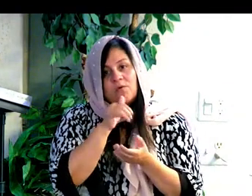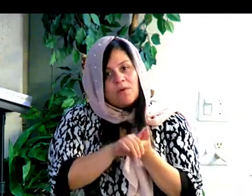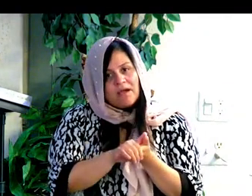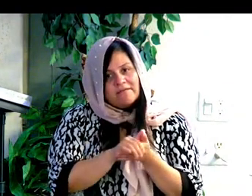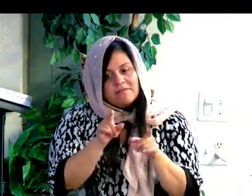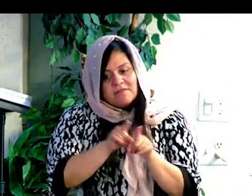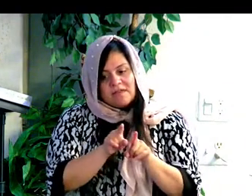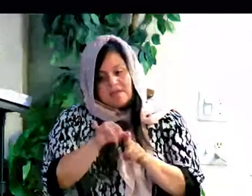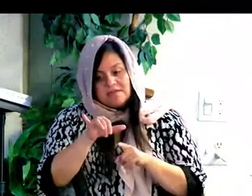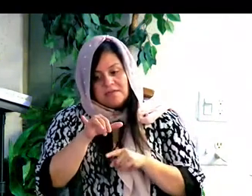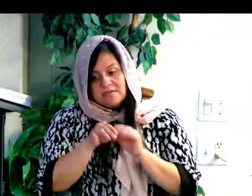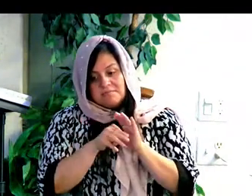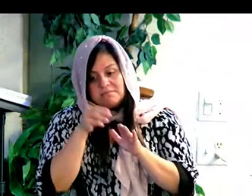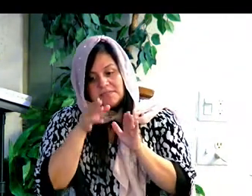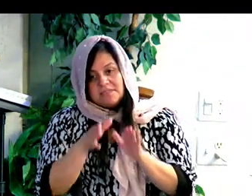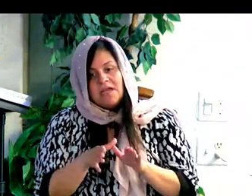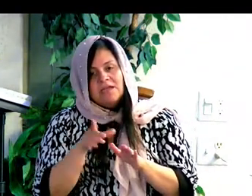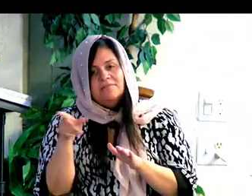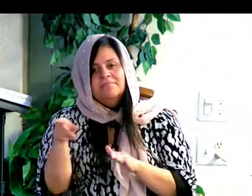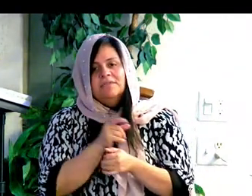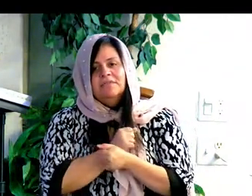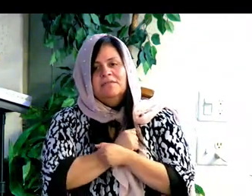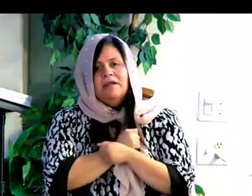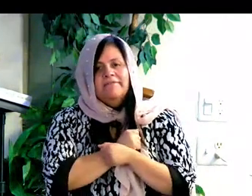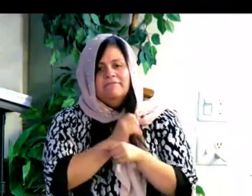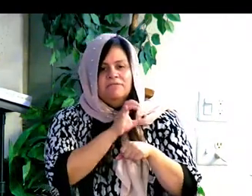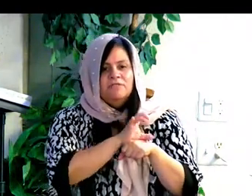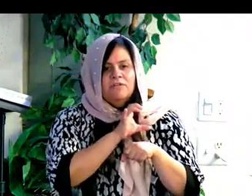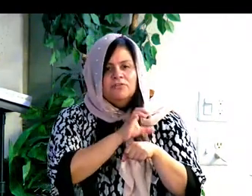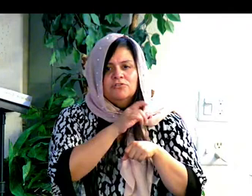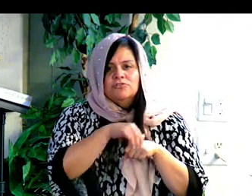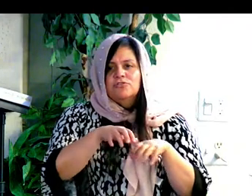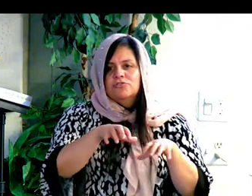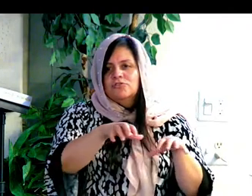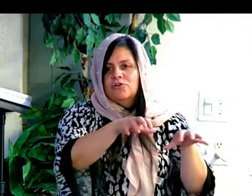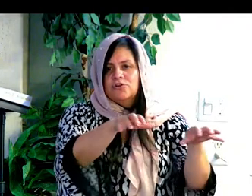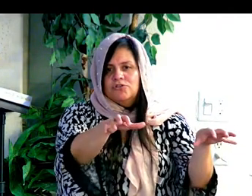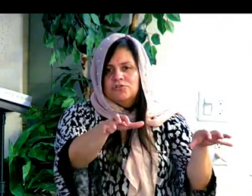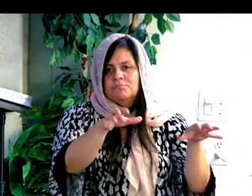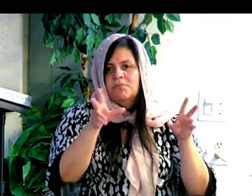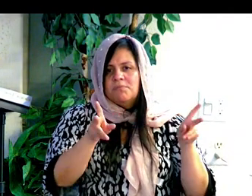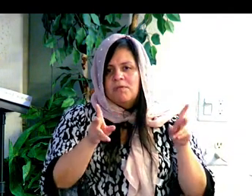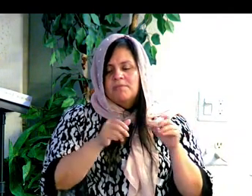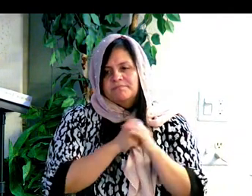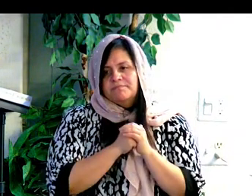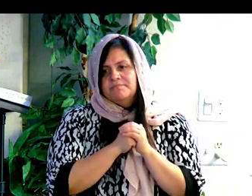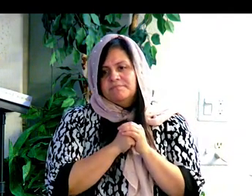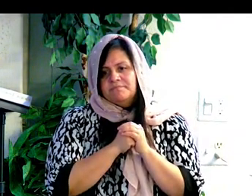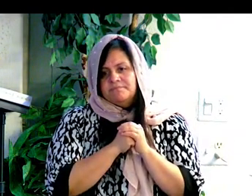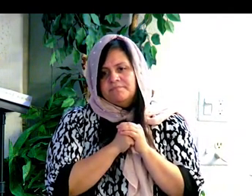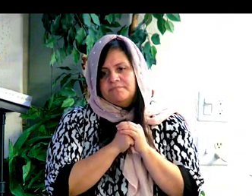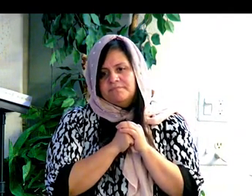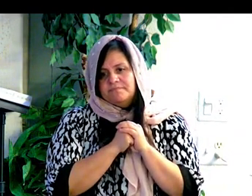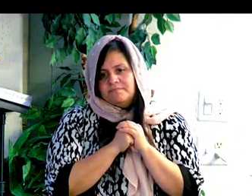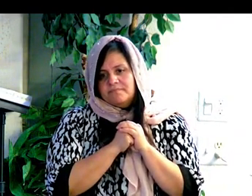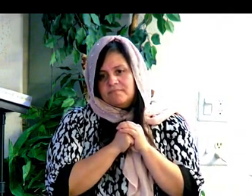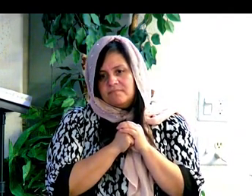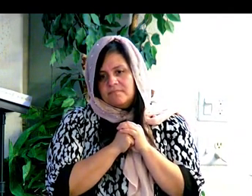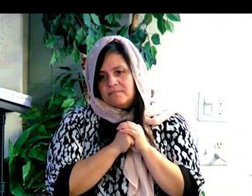¿Qué dice la palabra? Dice hombres, aman a sus mujeres, a sus esposas, como Yeshua